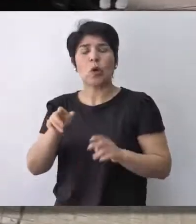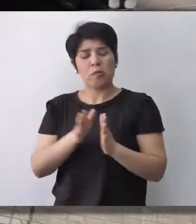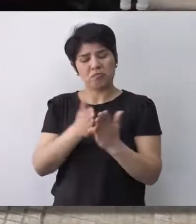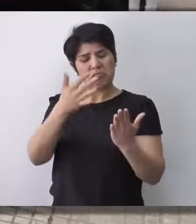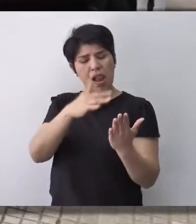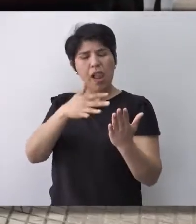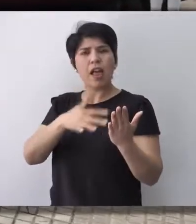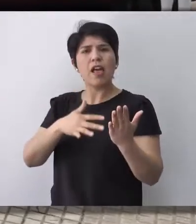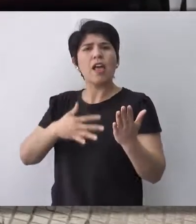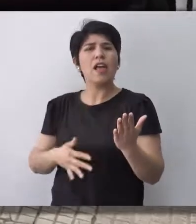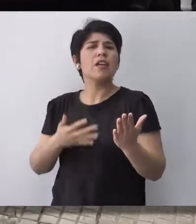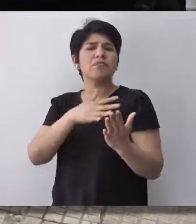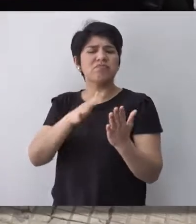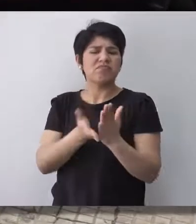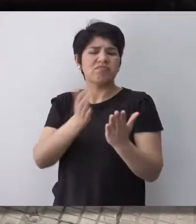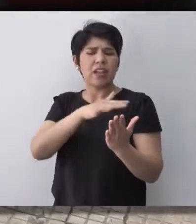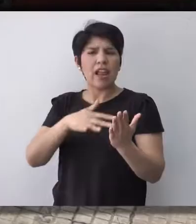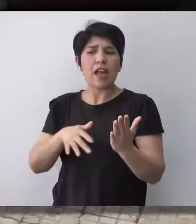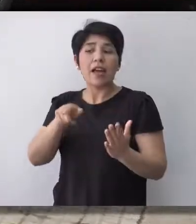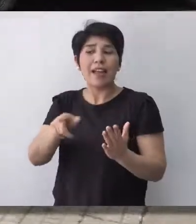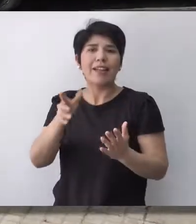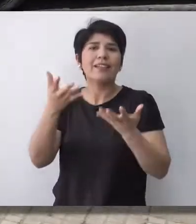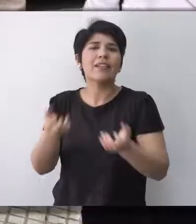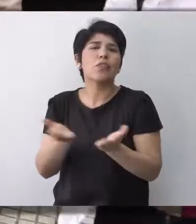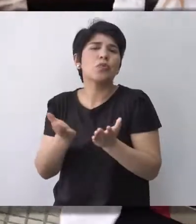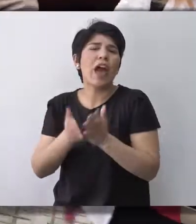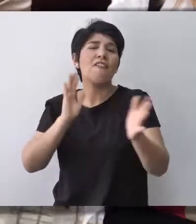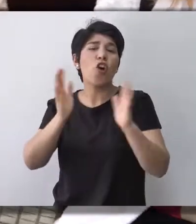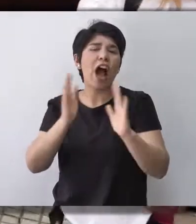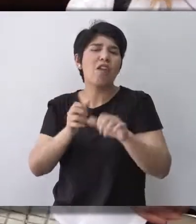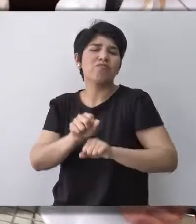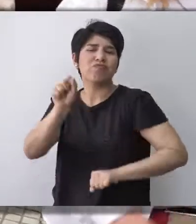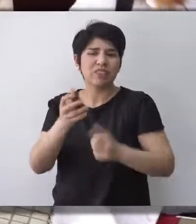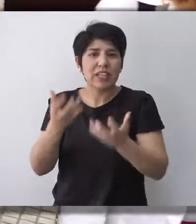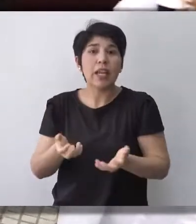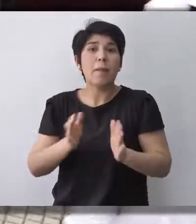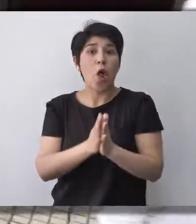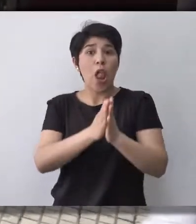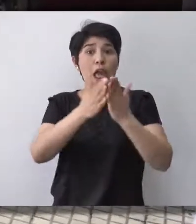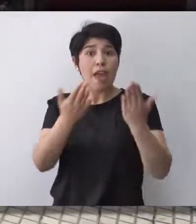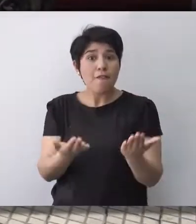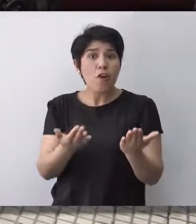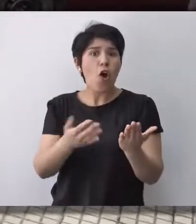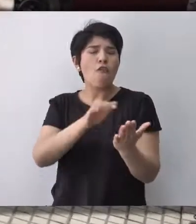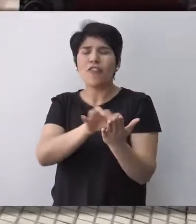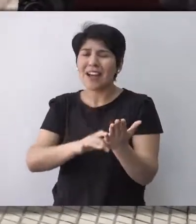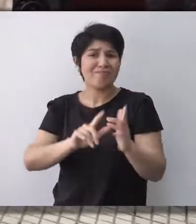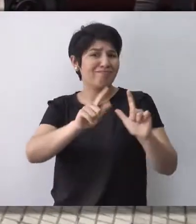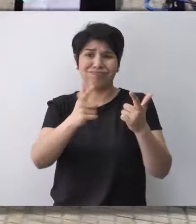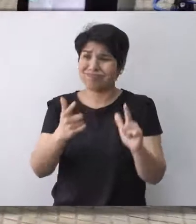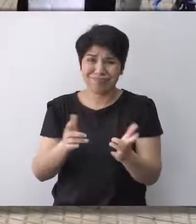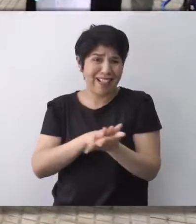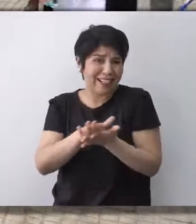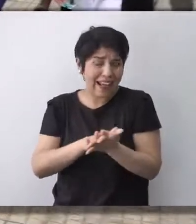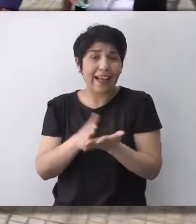las clases para, él quería recibirse de abogado, y no había libro en